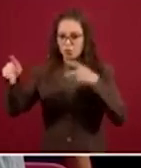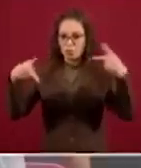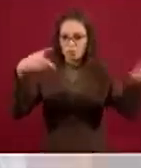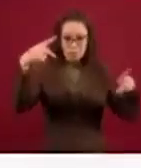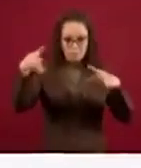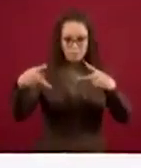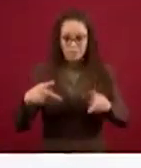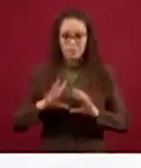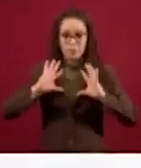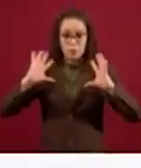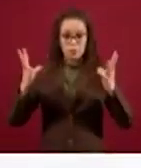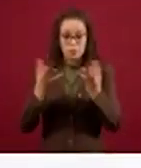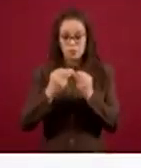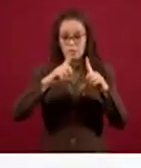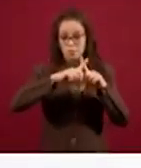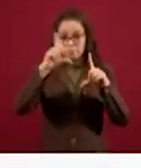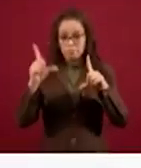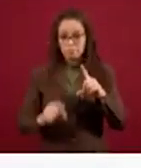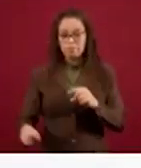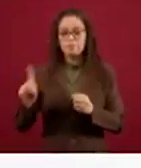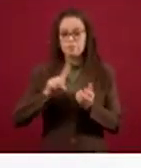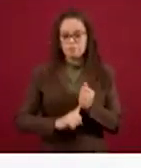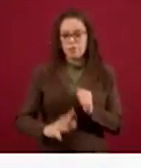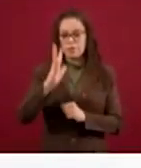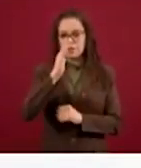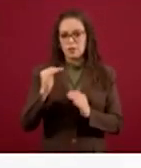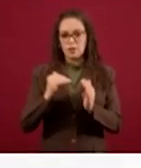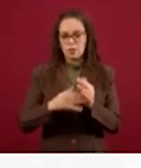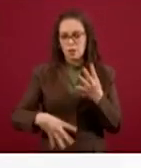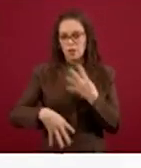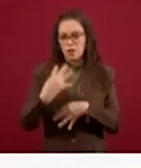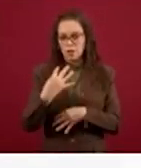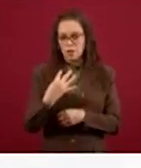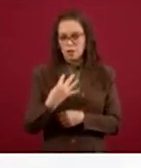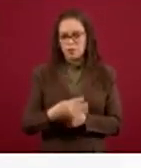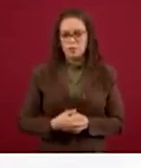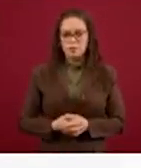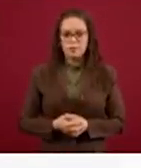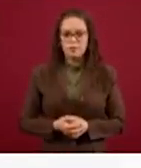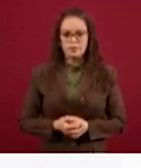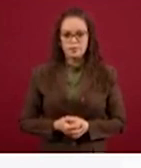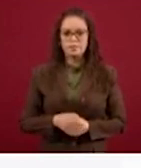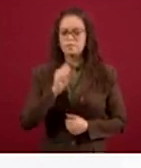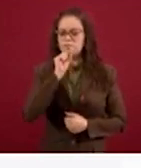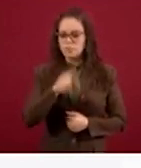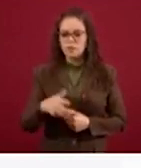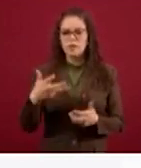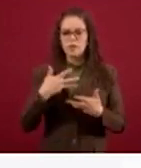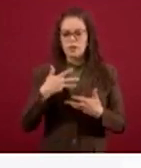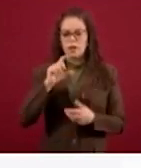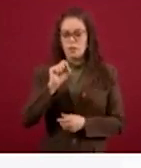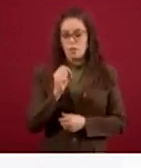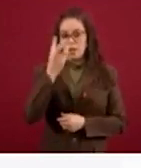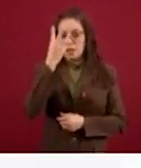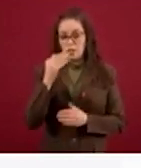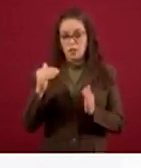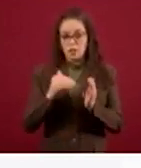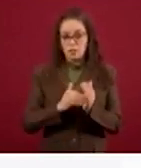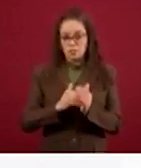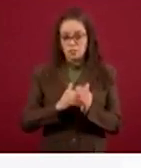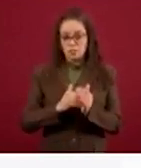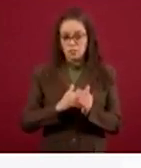suman para todo el país cinco mil catorce casos, así también han salido 23 mil 40